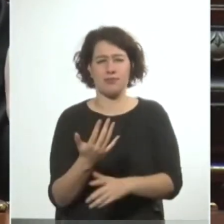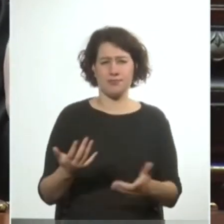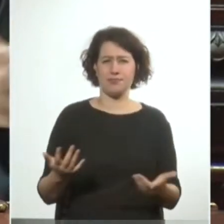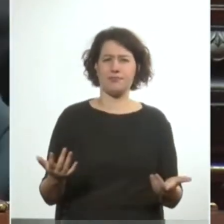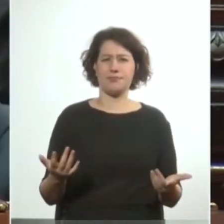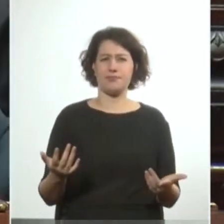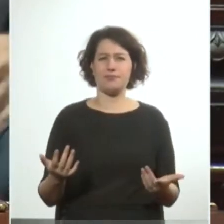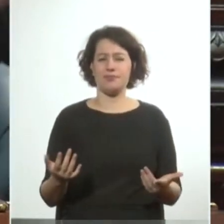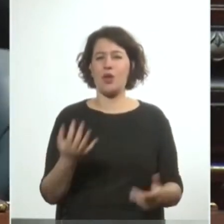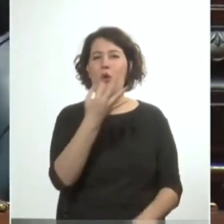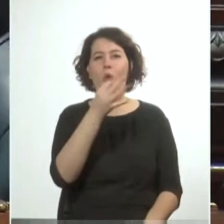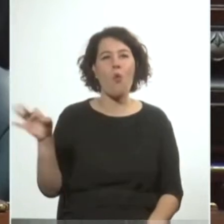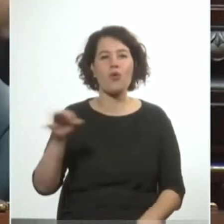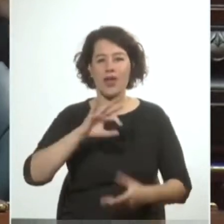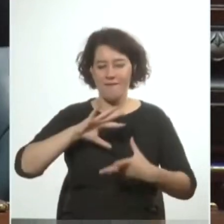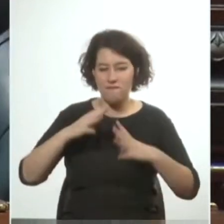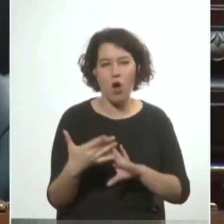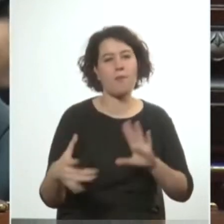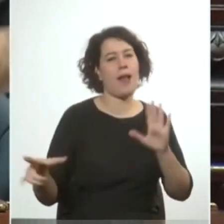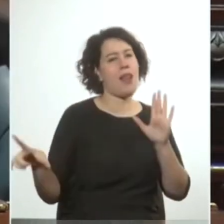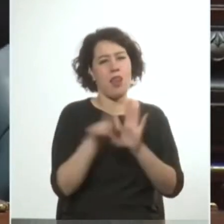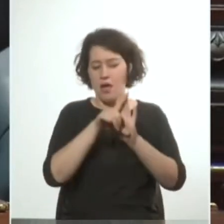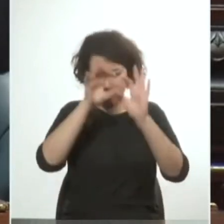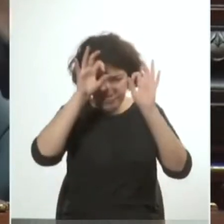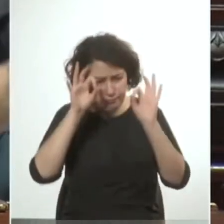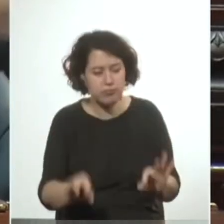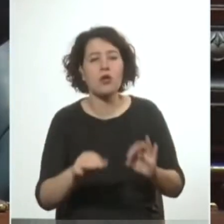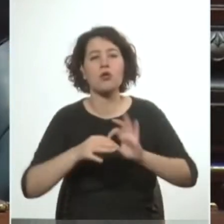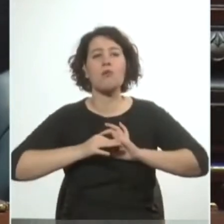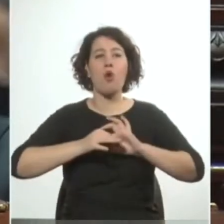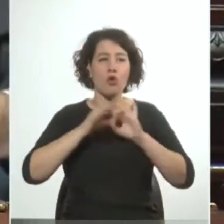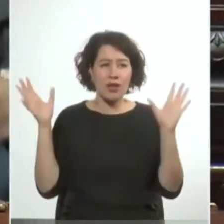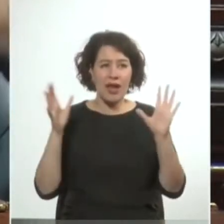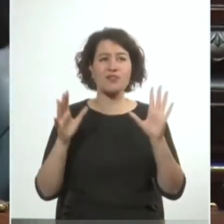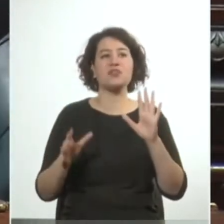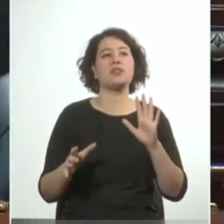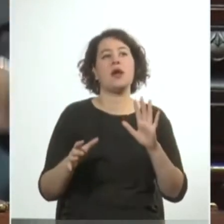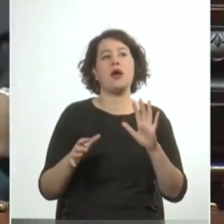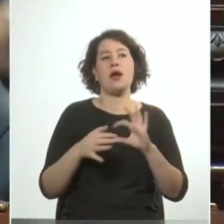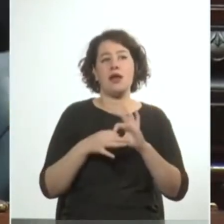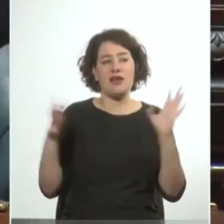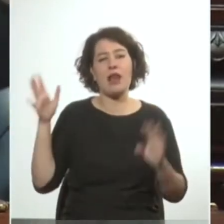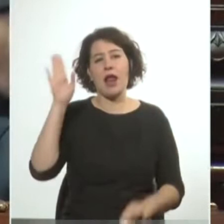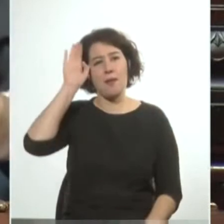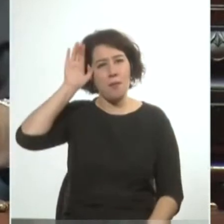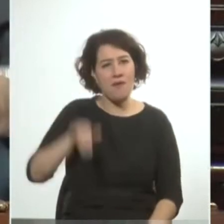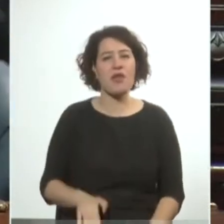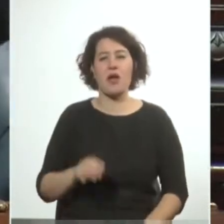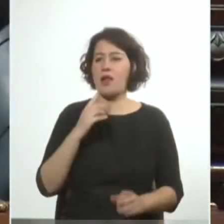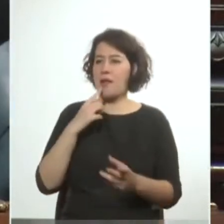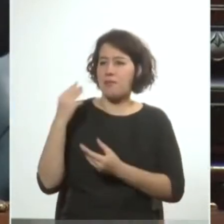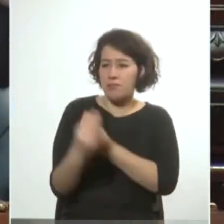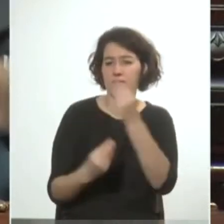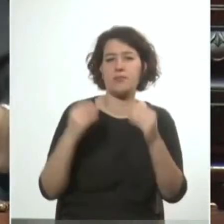la única forma legal legítima en una democracia liberal republicana representativa